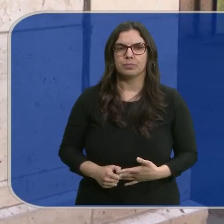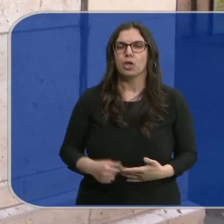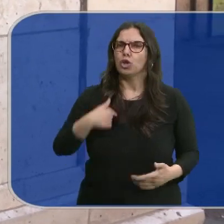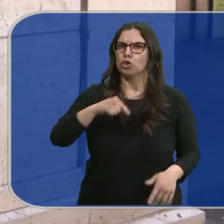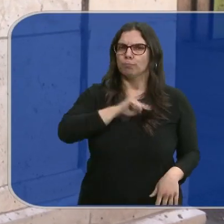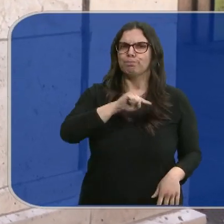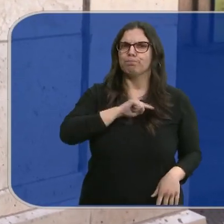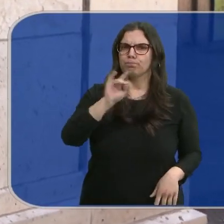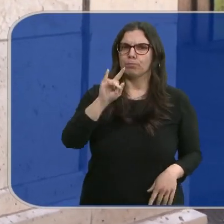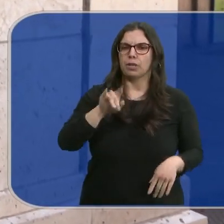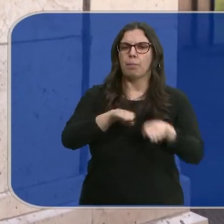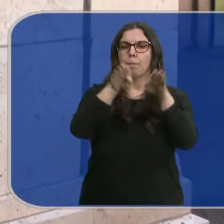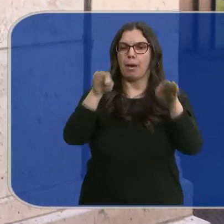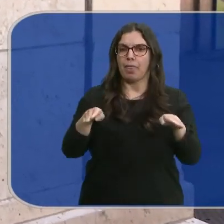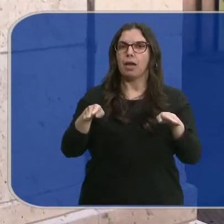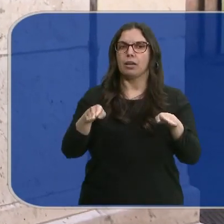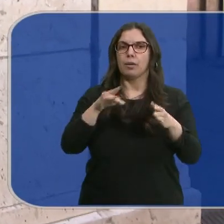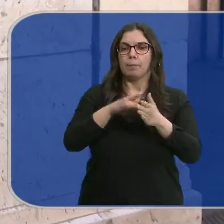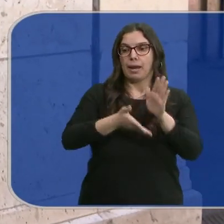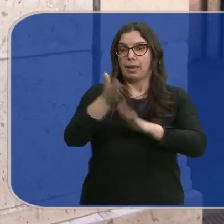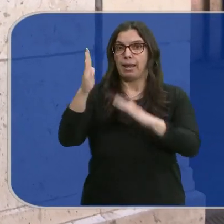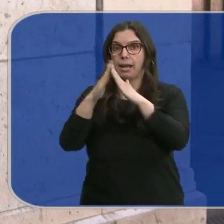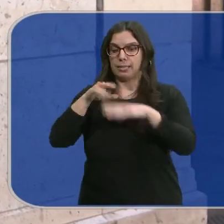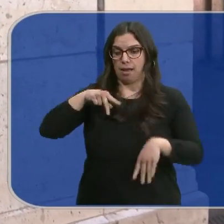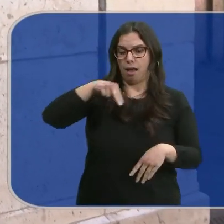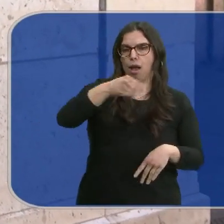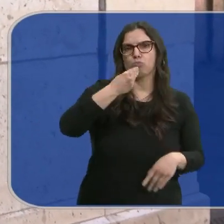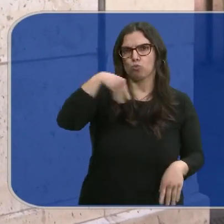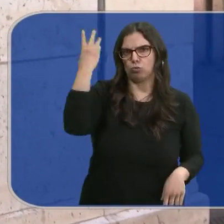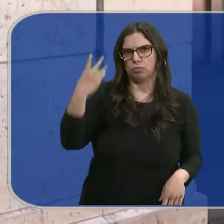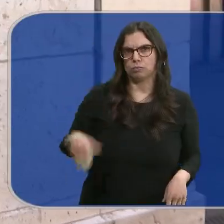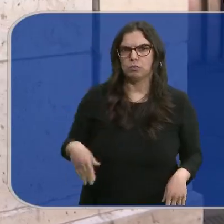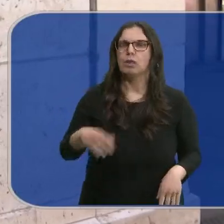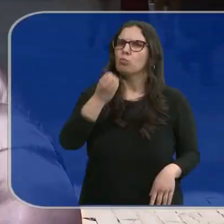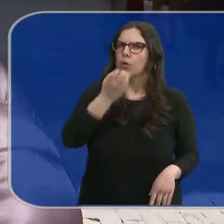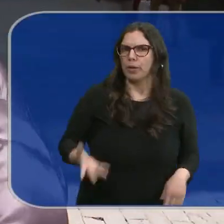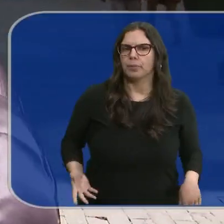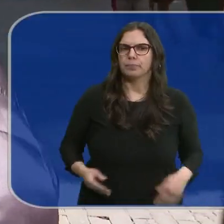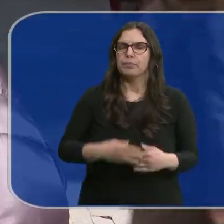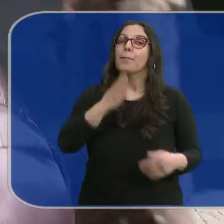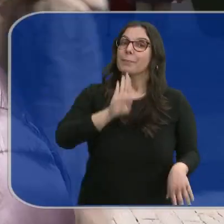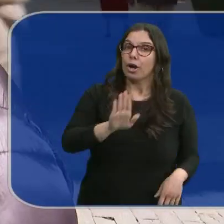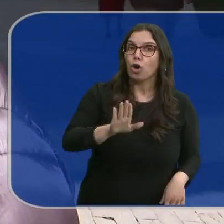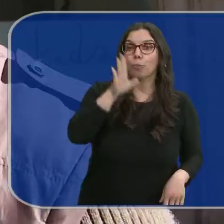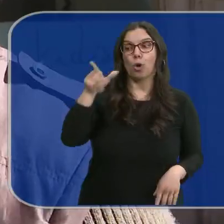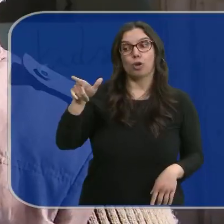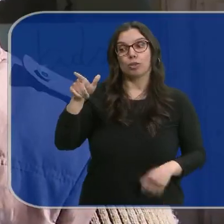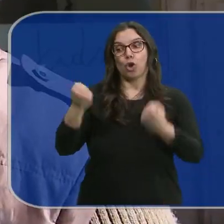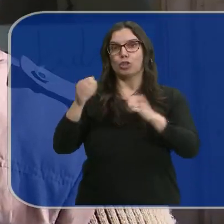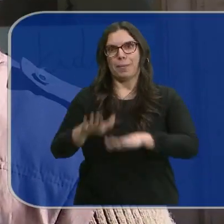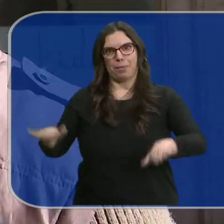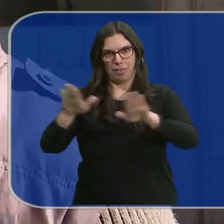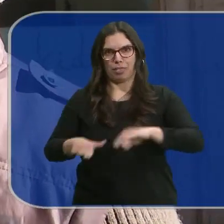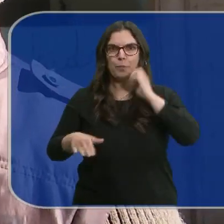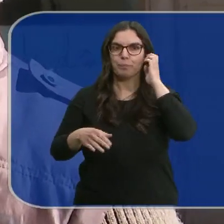Yo lo he notado en algún badén que tengo que pasar para ir a casa y estupendamente, está muy bien. Va mejor porque frenan. Están